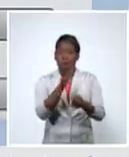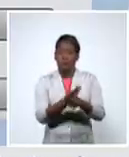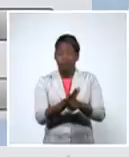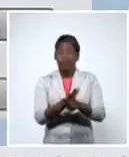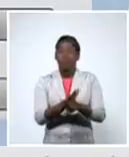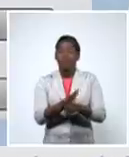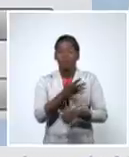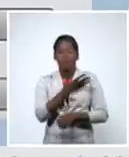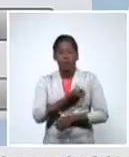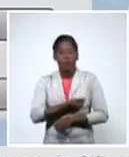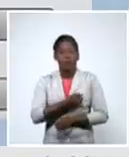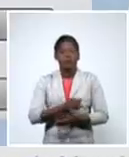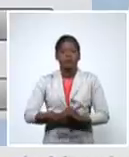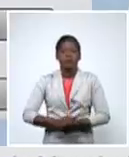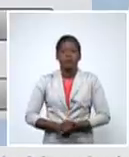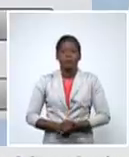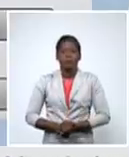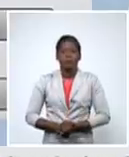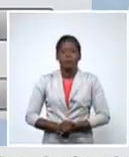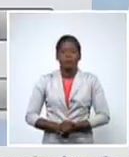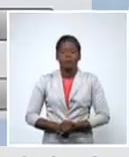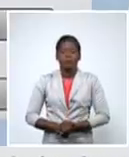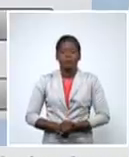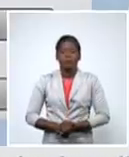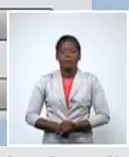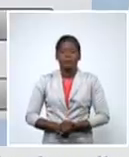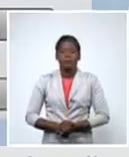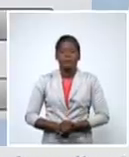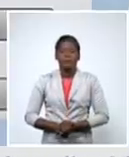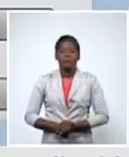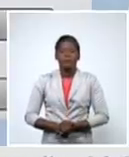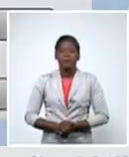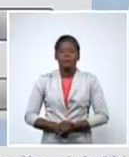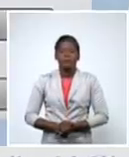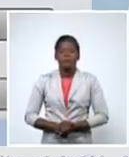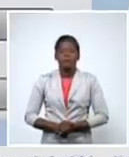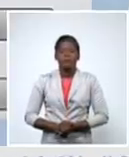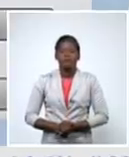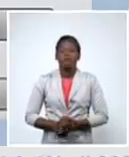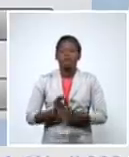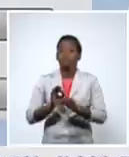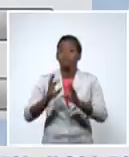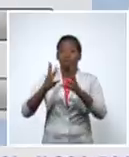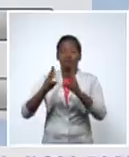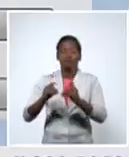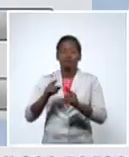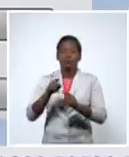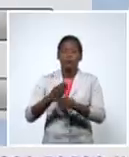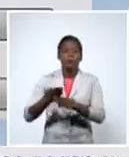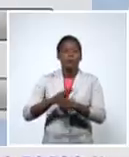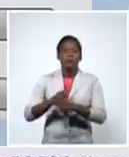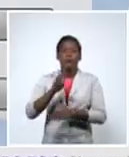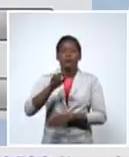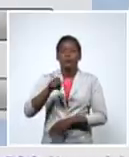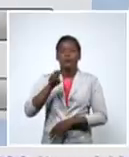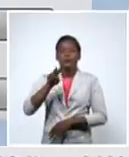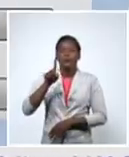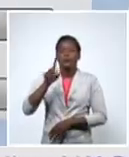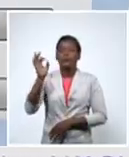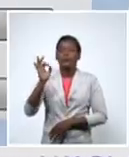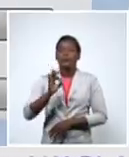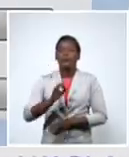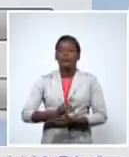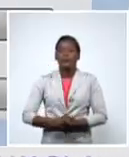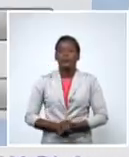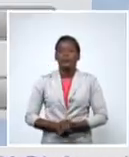esta enfermedad desde el inicio de la pandemia letalidad de 2,21% las